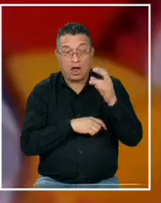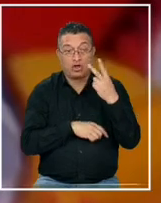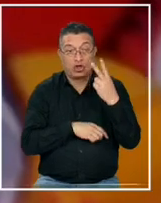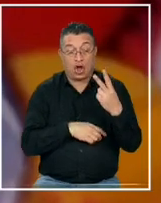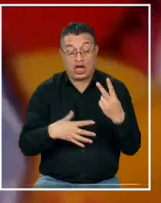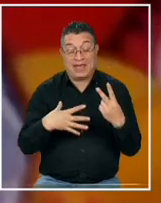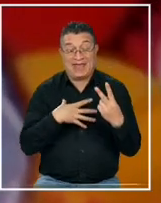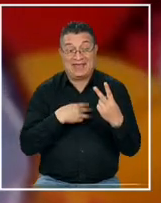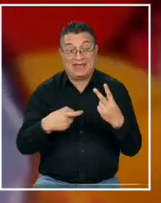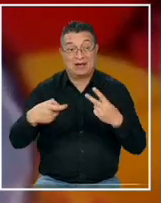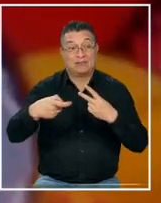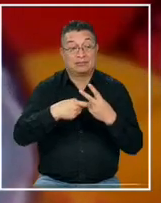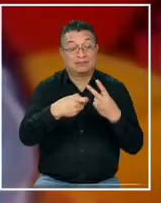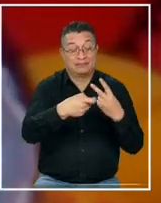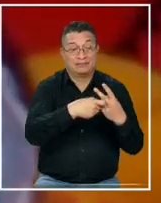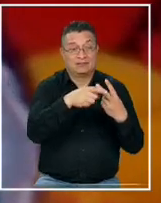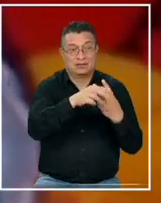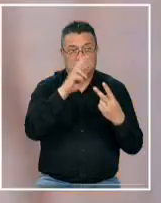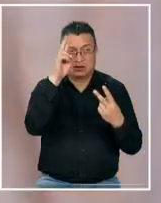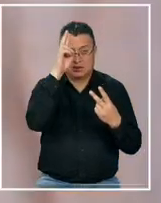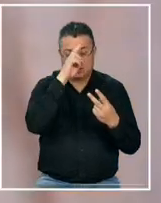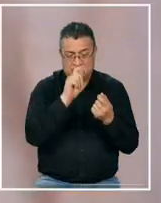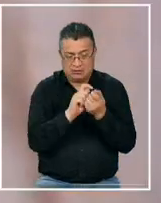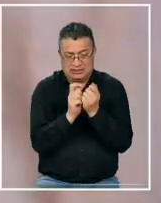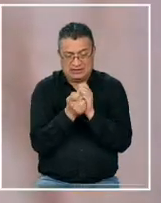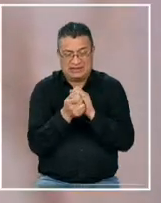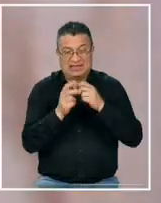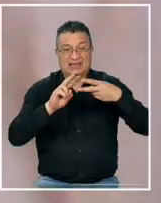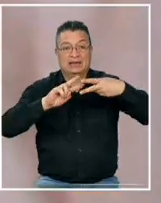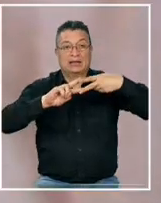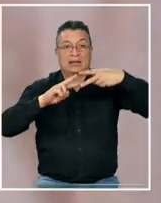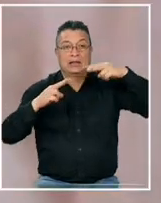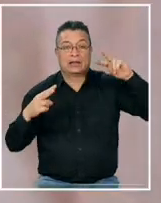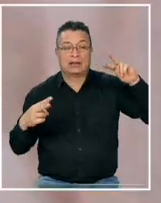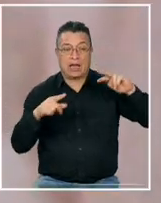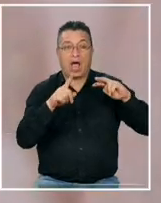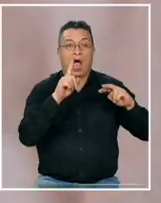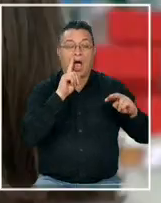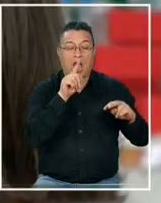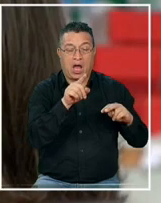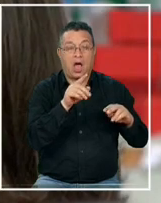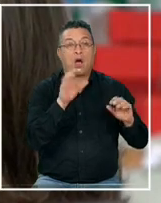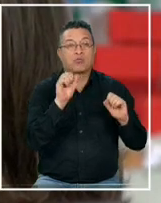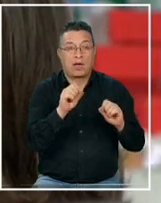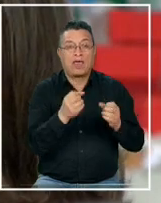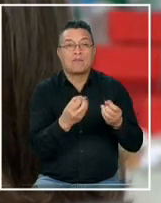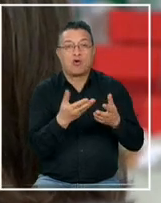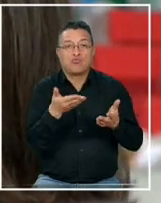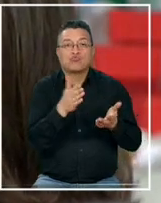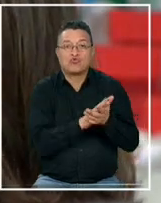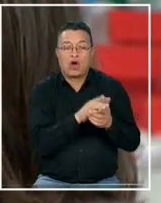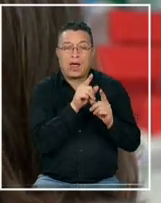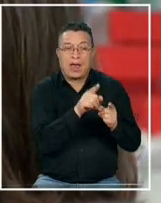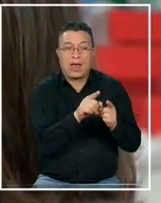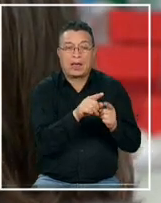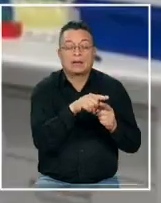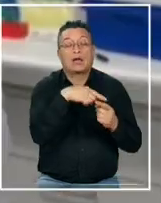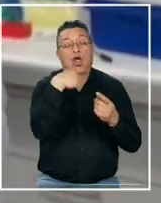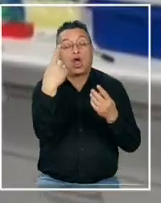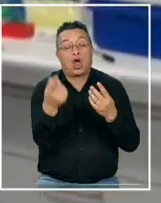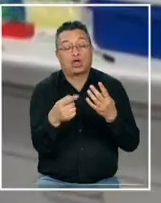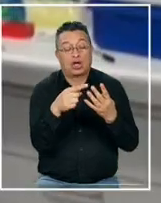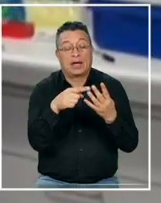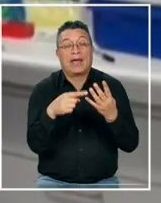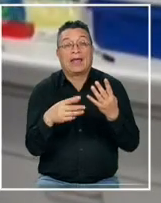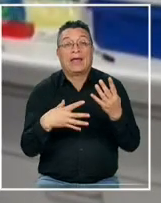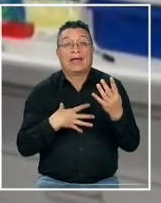hijas del matrimonio tenían una rara mutación genética que pudo haber ocasionado sus muertes mientras que los hijos